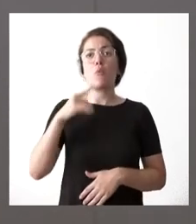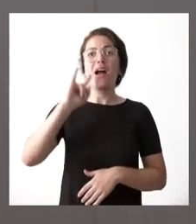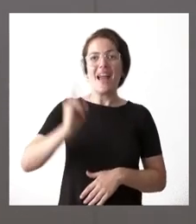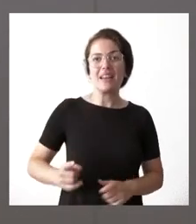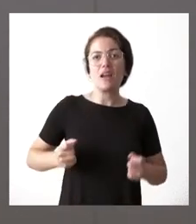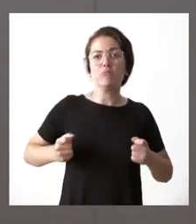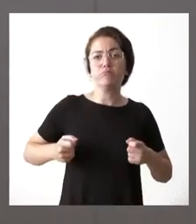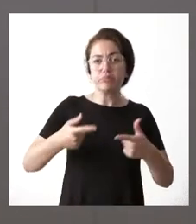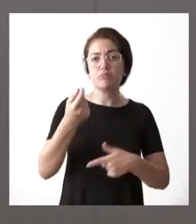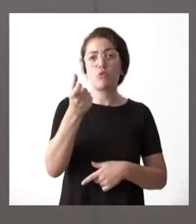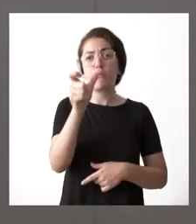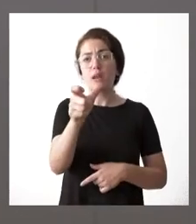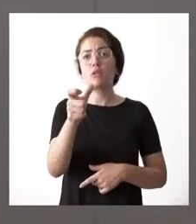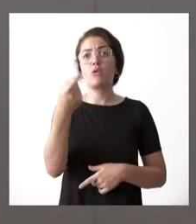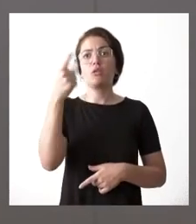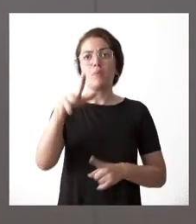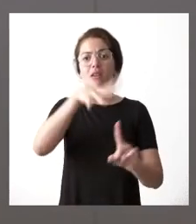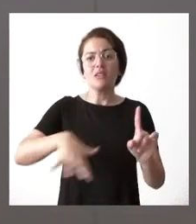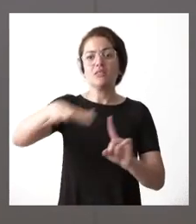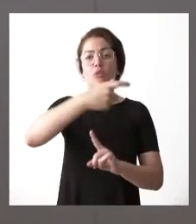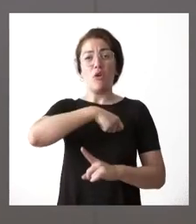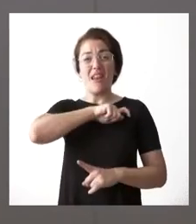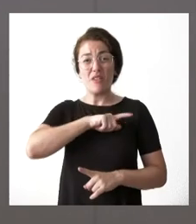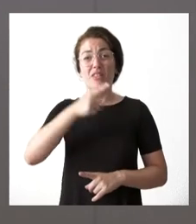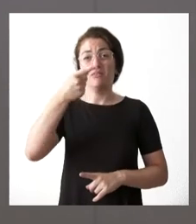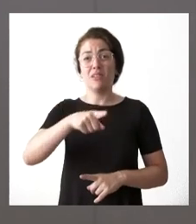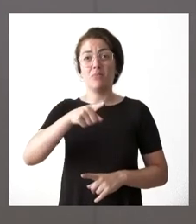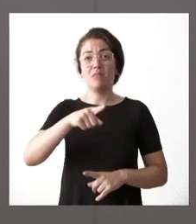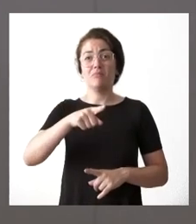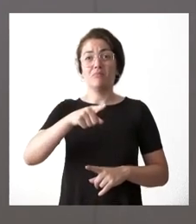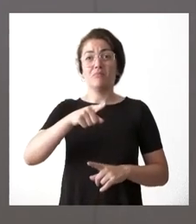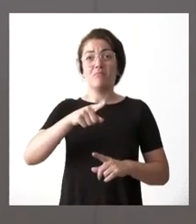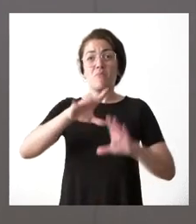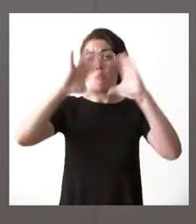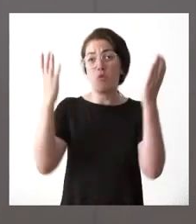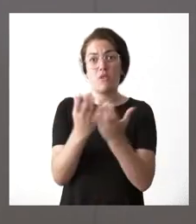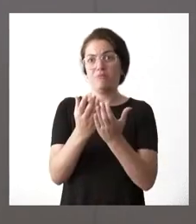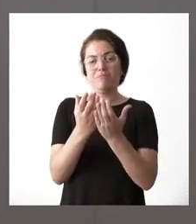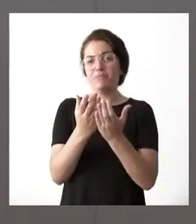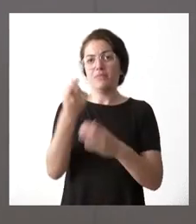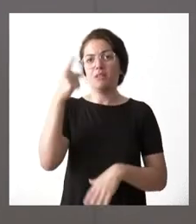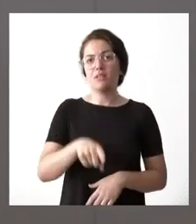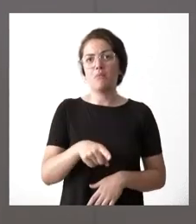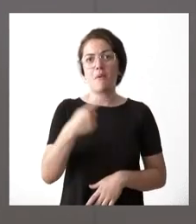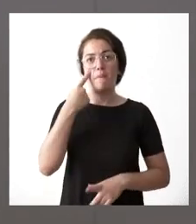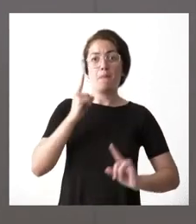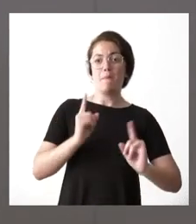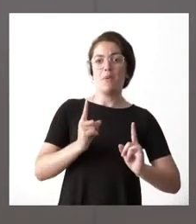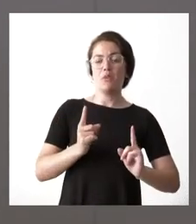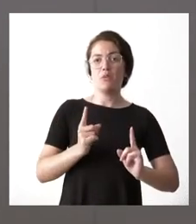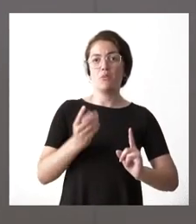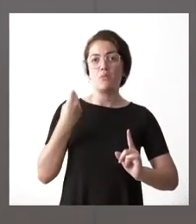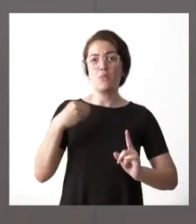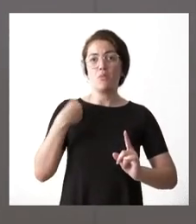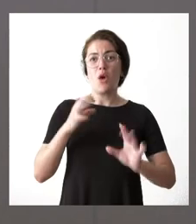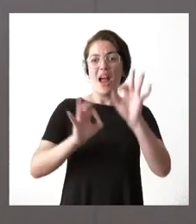contexto nacional e internacional que atravesamos la previsión de aumento de los tipos